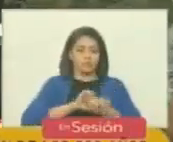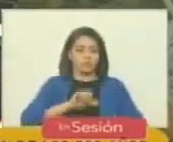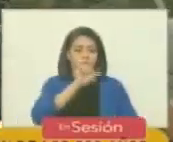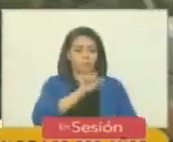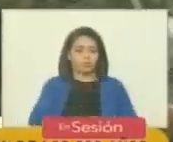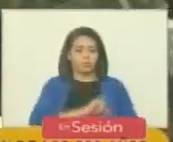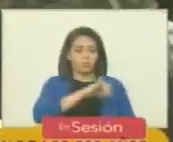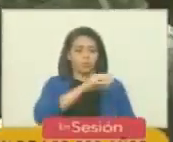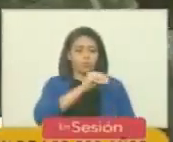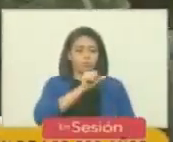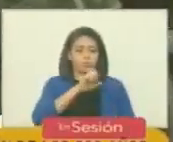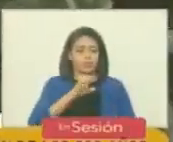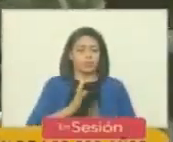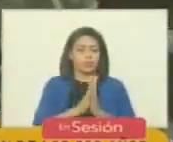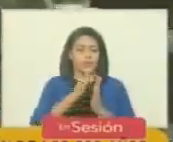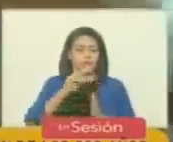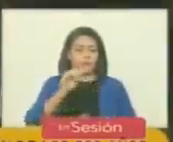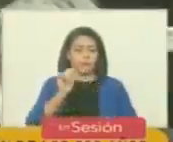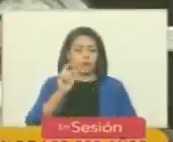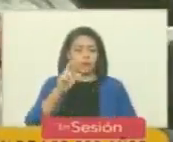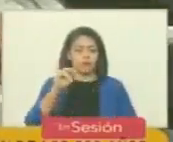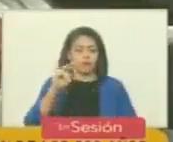sur José de San Martín